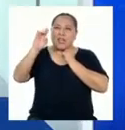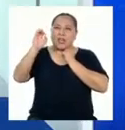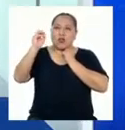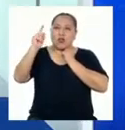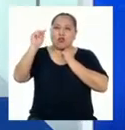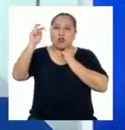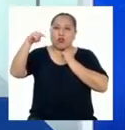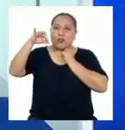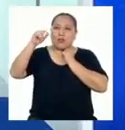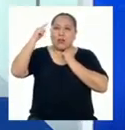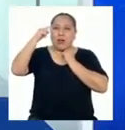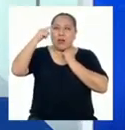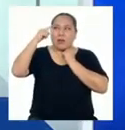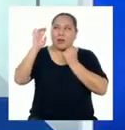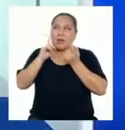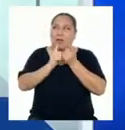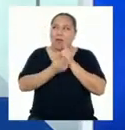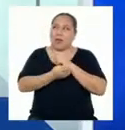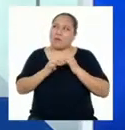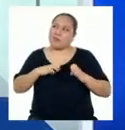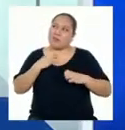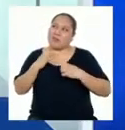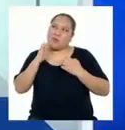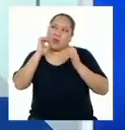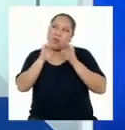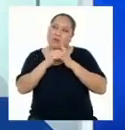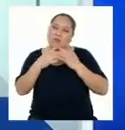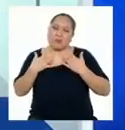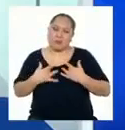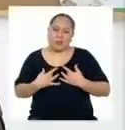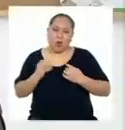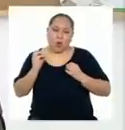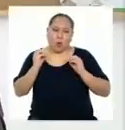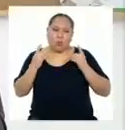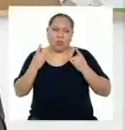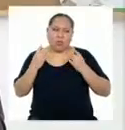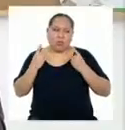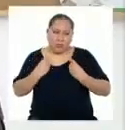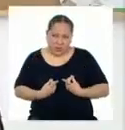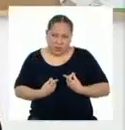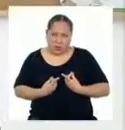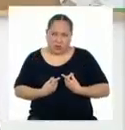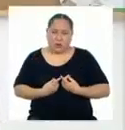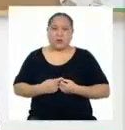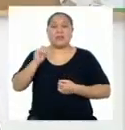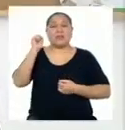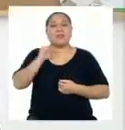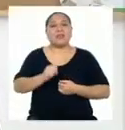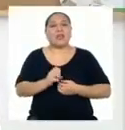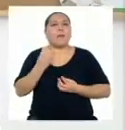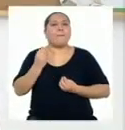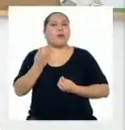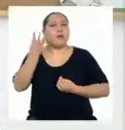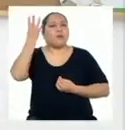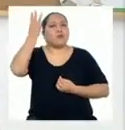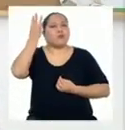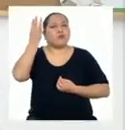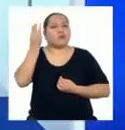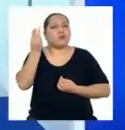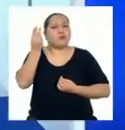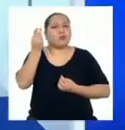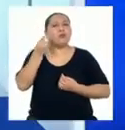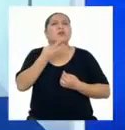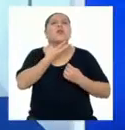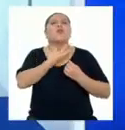consecuencia hay alteraciones emocionales como tristeza o depresión. Sí. ¿Y por qué podrían disminuir las hormonas